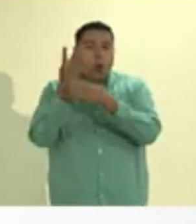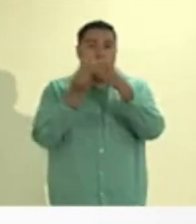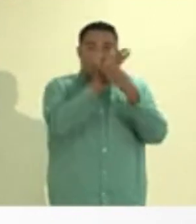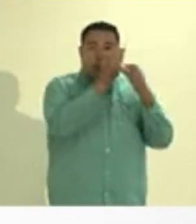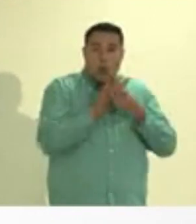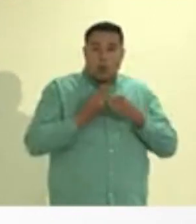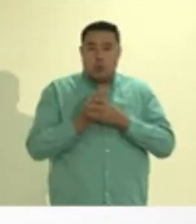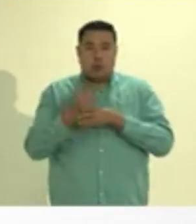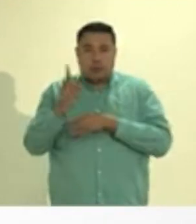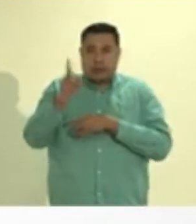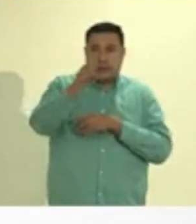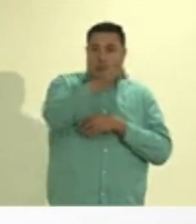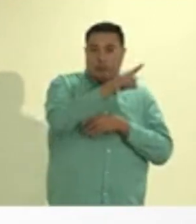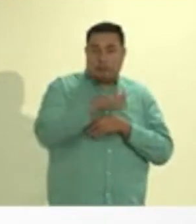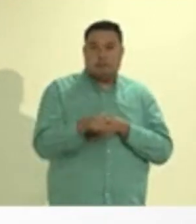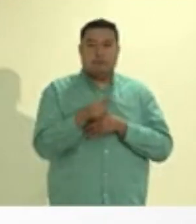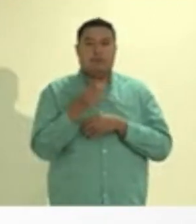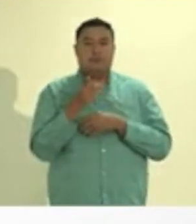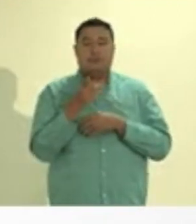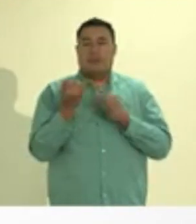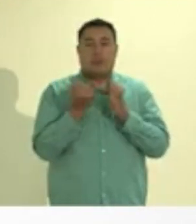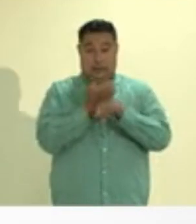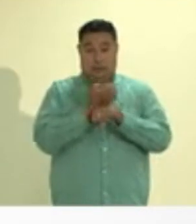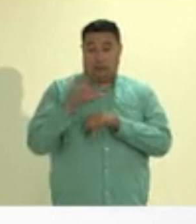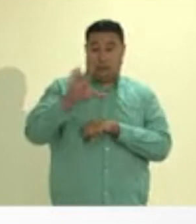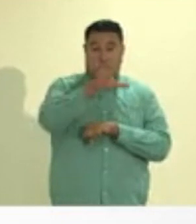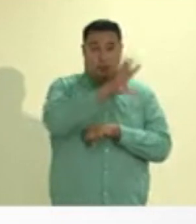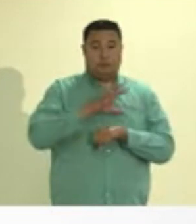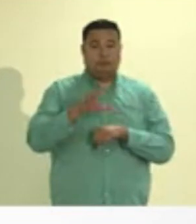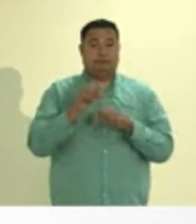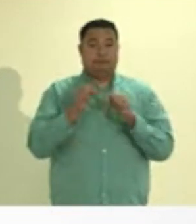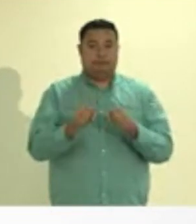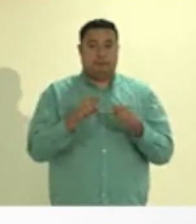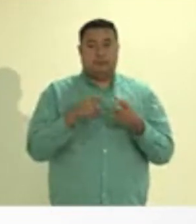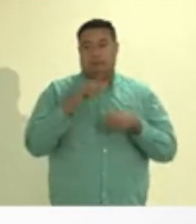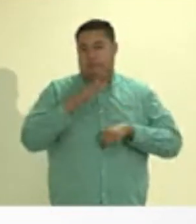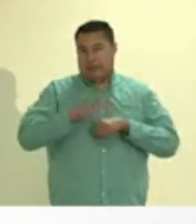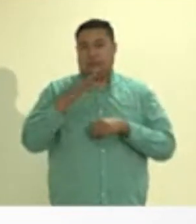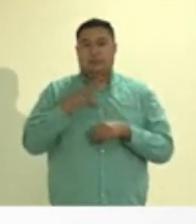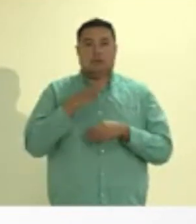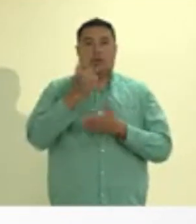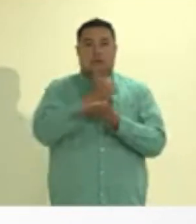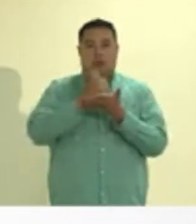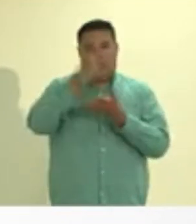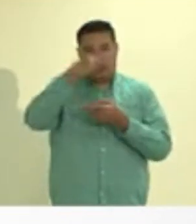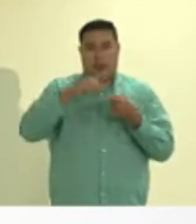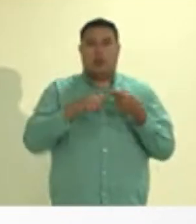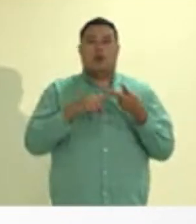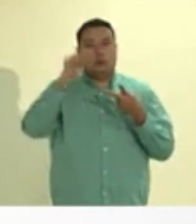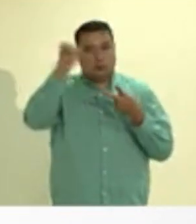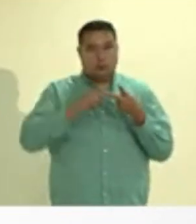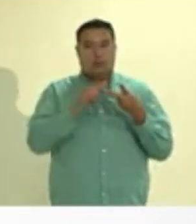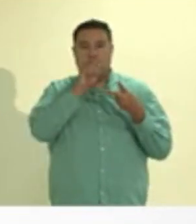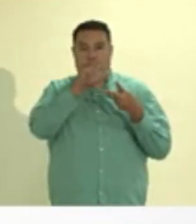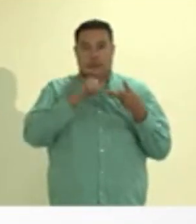potosina, mismos que se encuentran en aislamiento. Recordó que a nivel nacional hay 1.378 casos confirmados